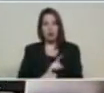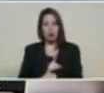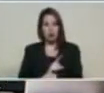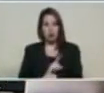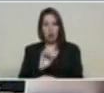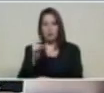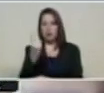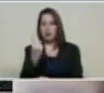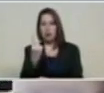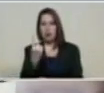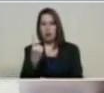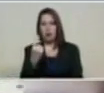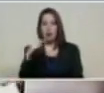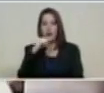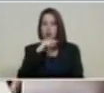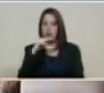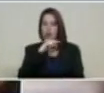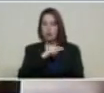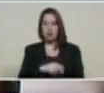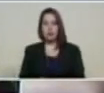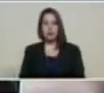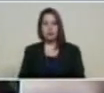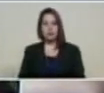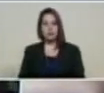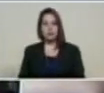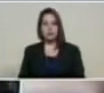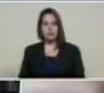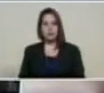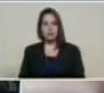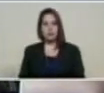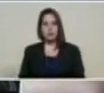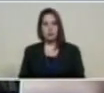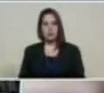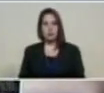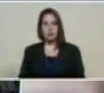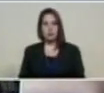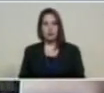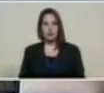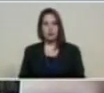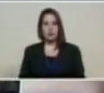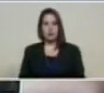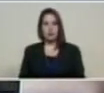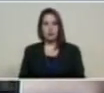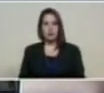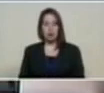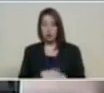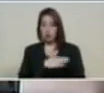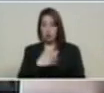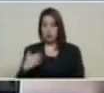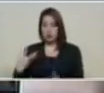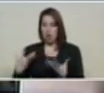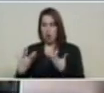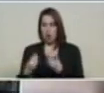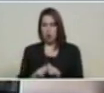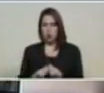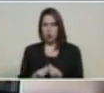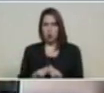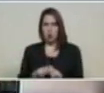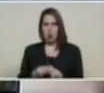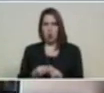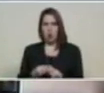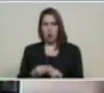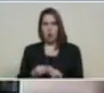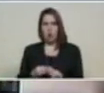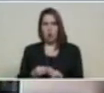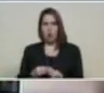primero de octubre yo quisiera que el superintendente Joselit Ramírez